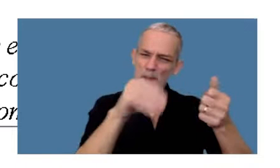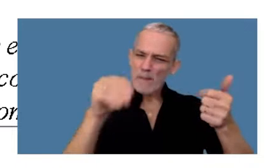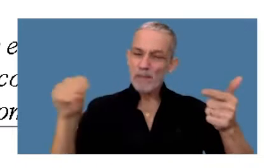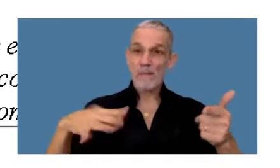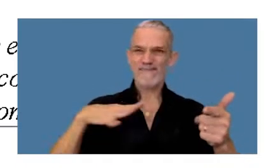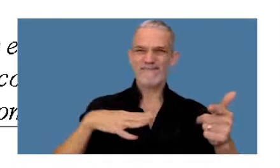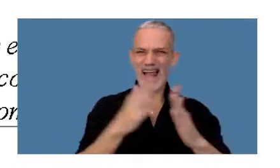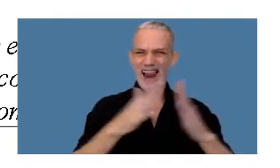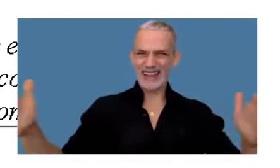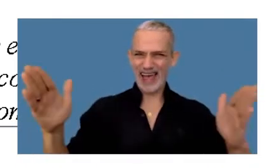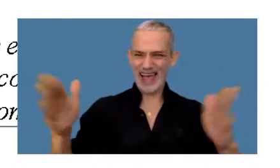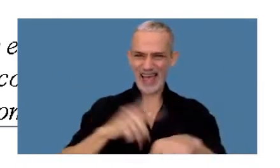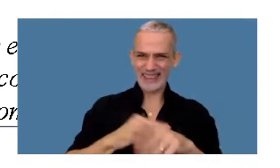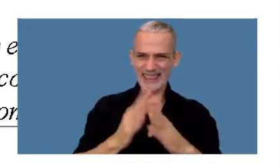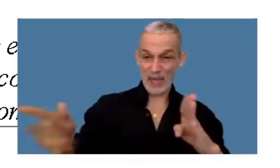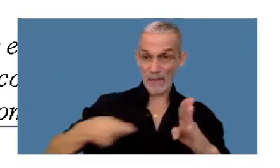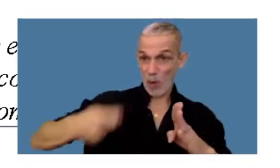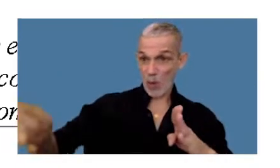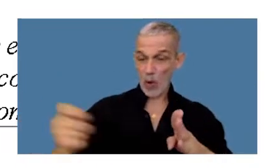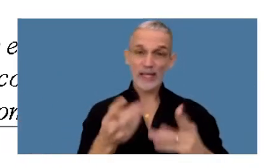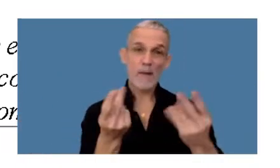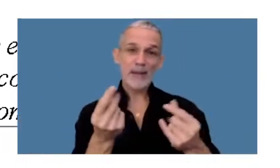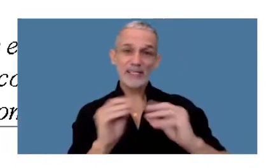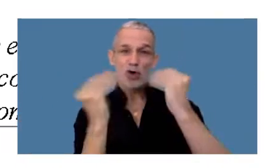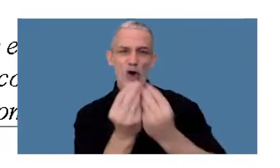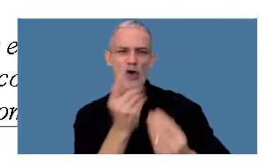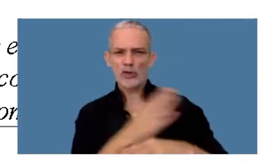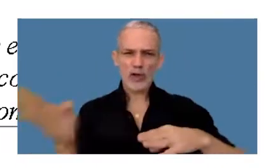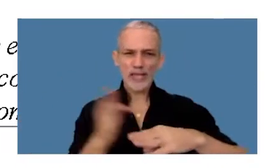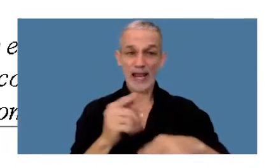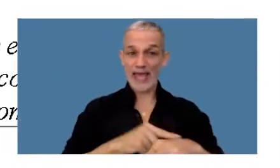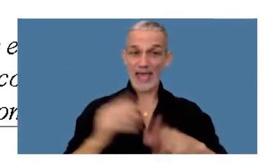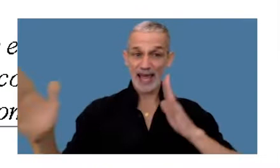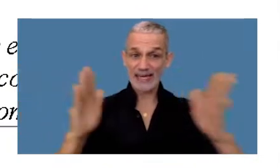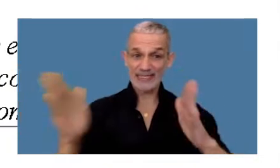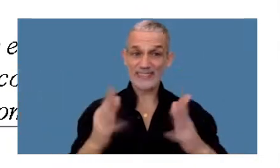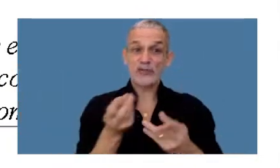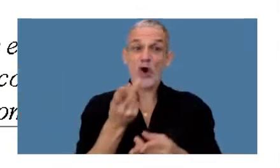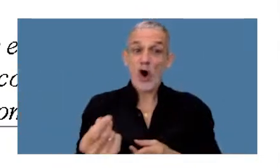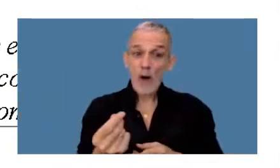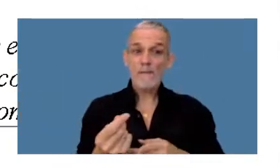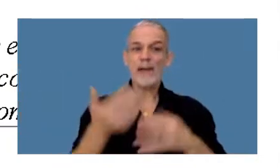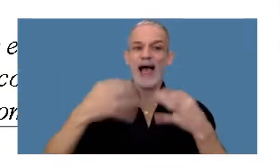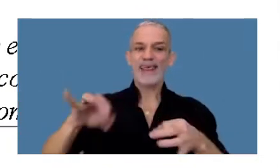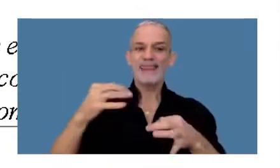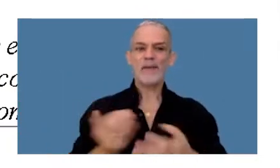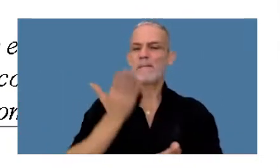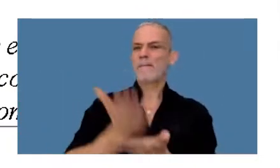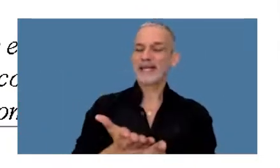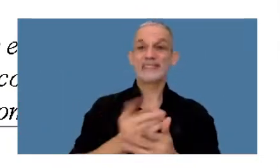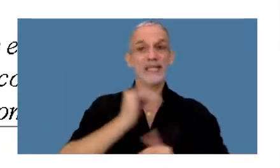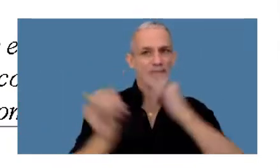los faltantes, y de este precio, al momento del ejercicio de compra, se tendrá que presentar